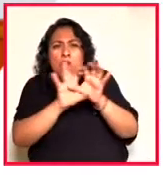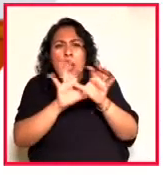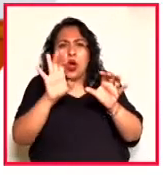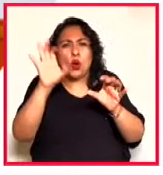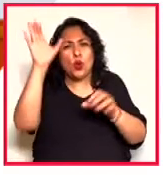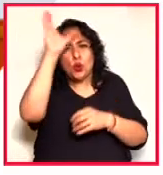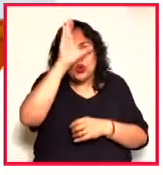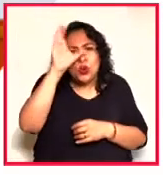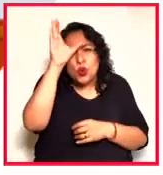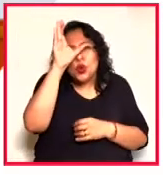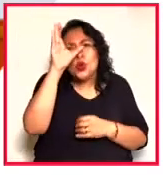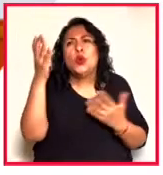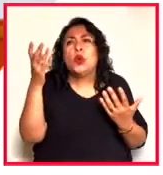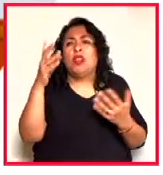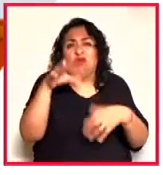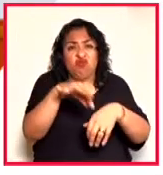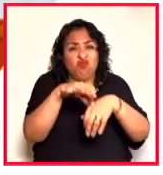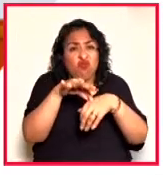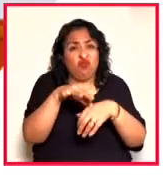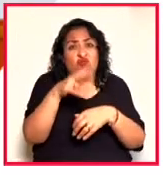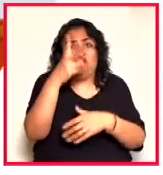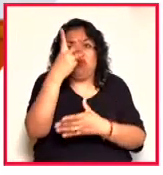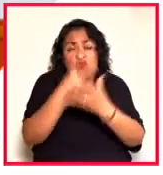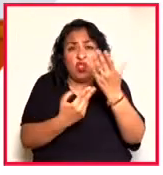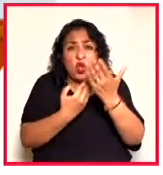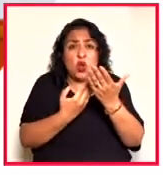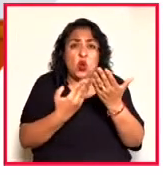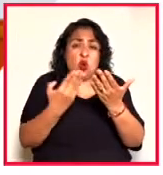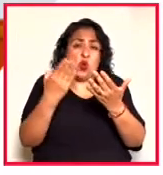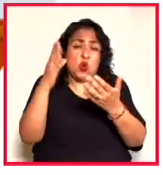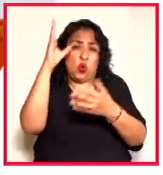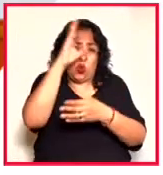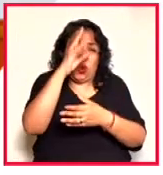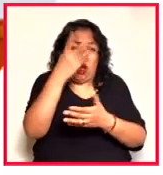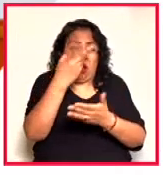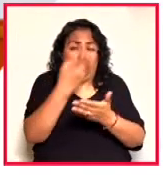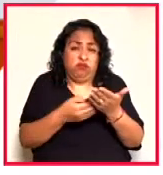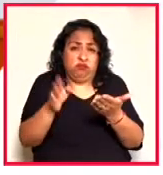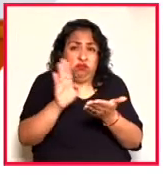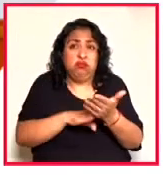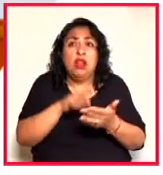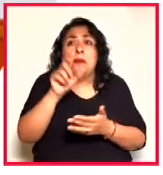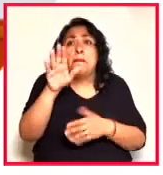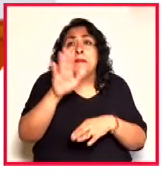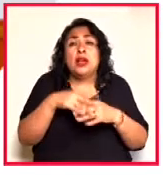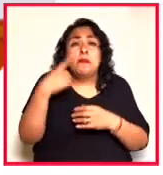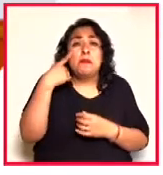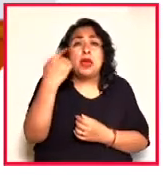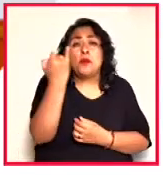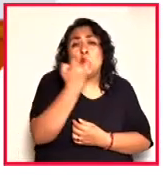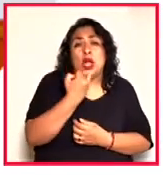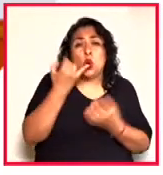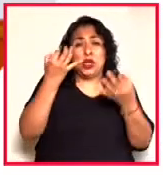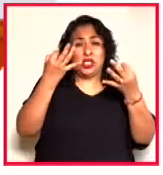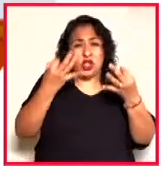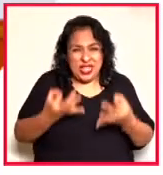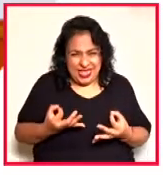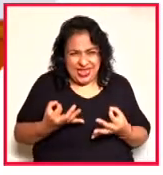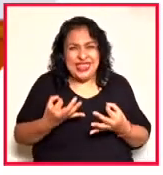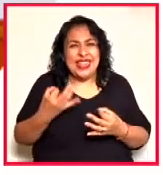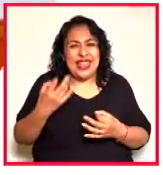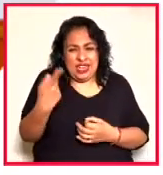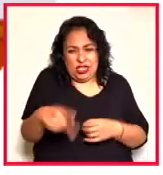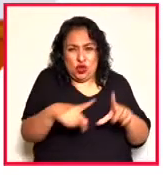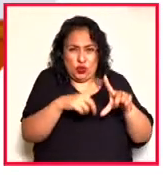realidad bicultural o multicultural y más aún con la presencia de lenguas originarias de nuestro país.